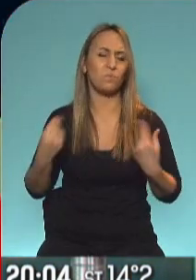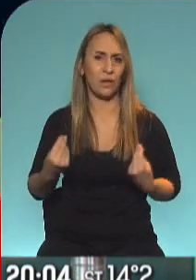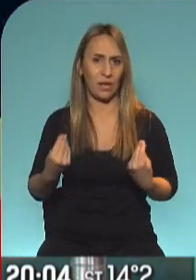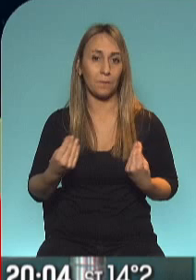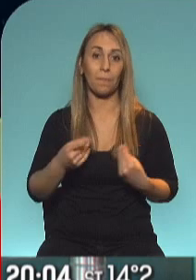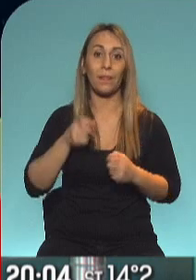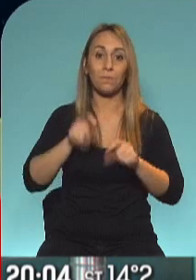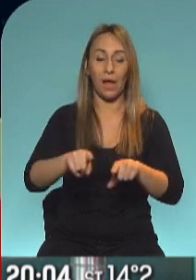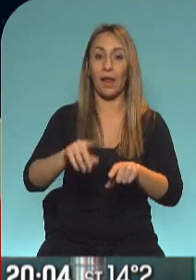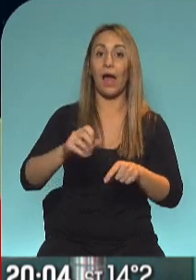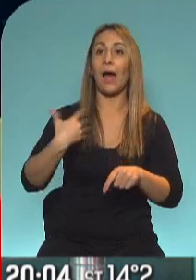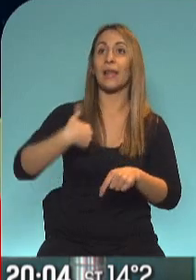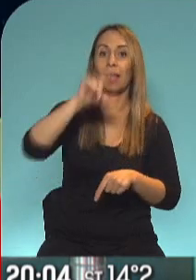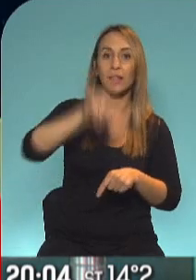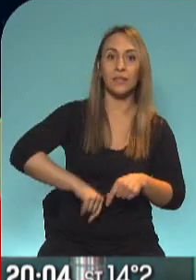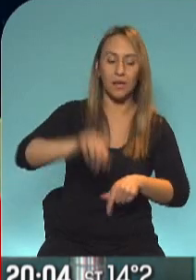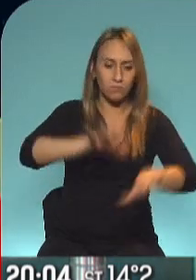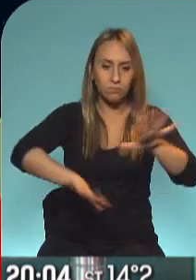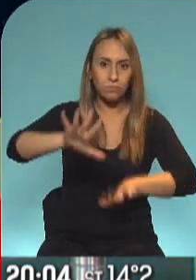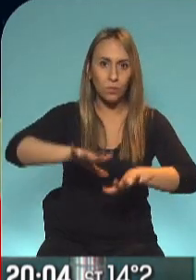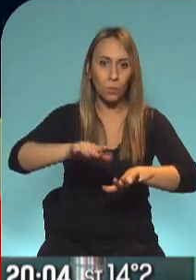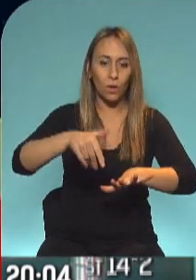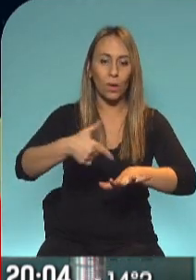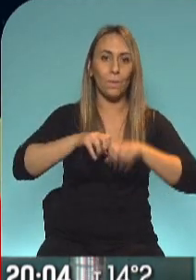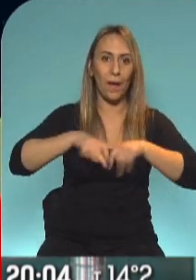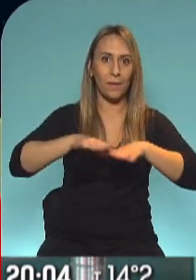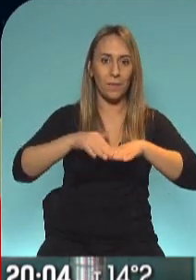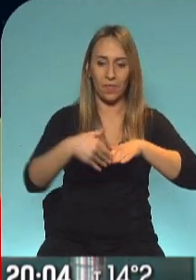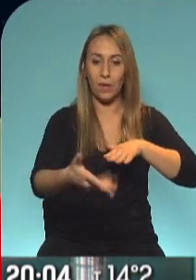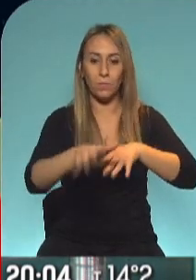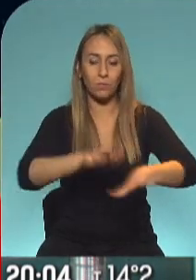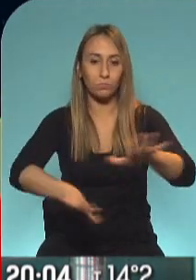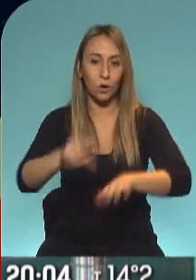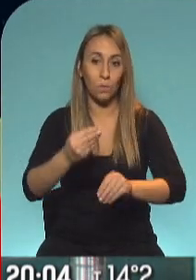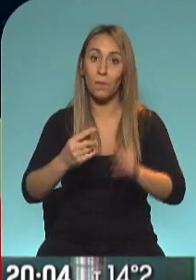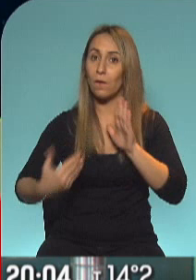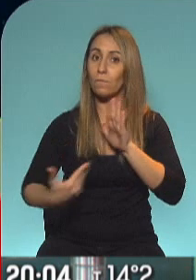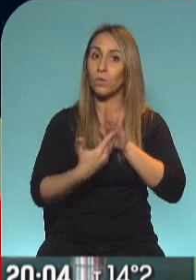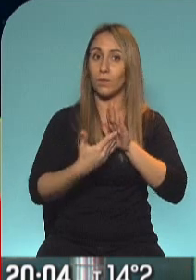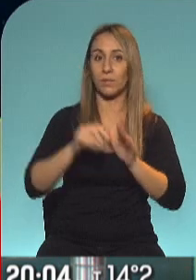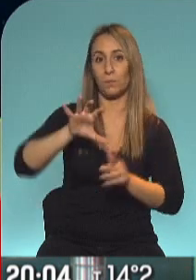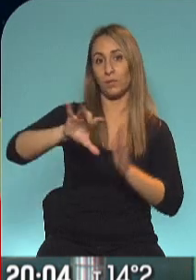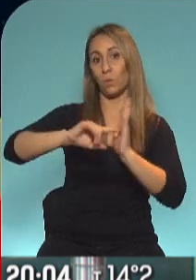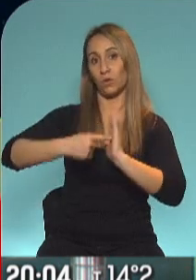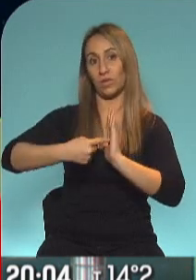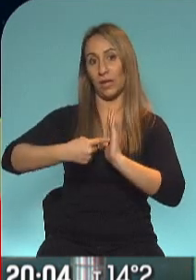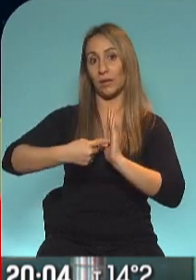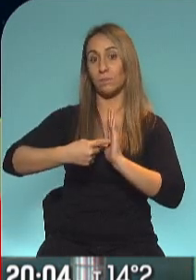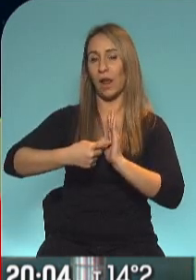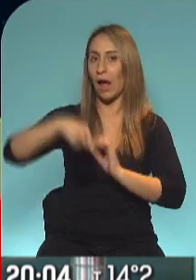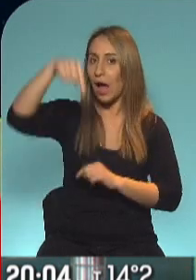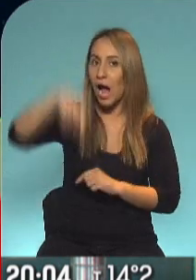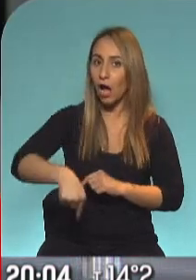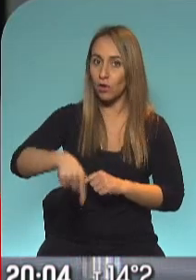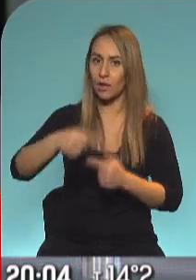medidas para la Argentina del día después y medidas para la Argentina y, fundamentalmente, la provincia de Buenos Aires del día furiosamente de hoy.